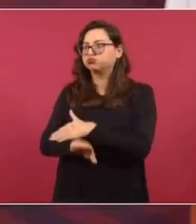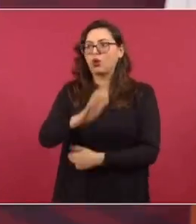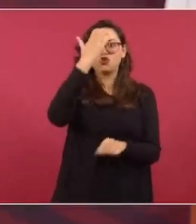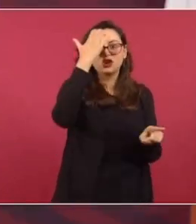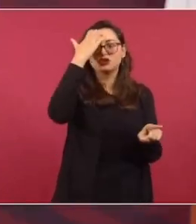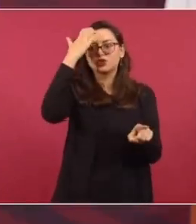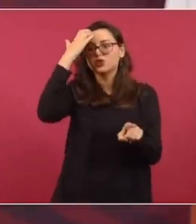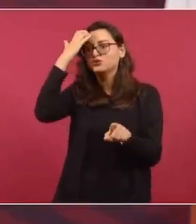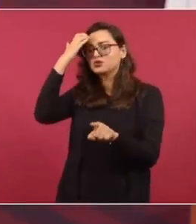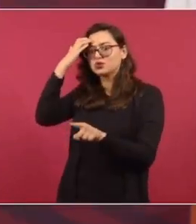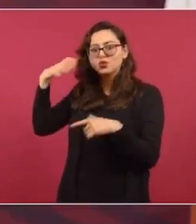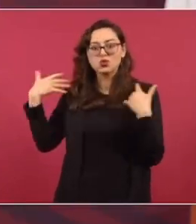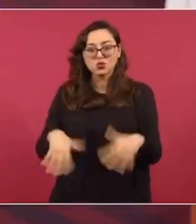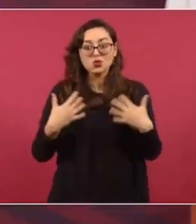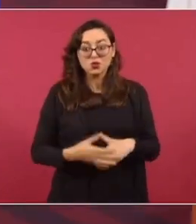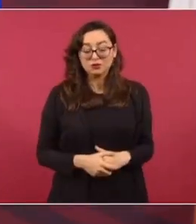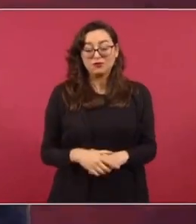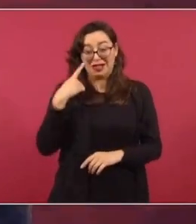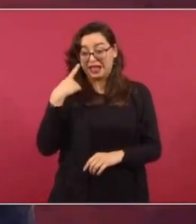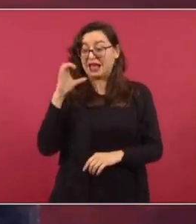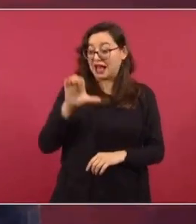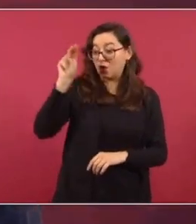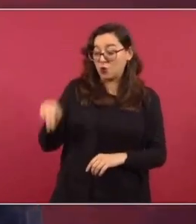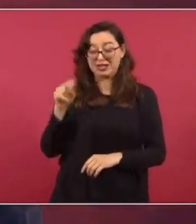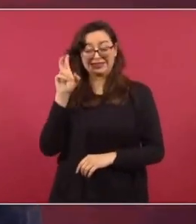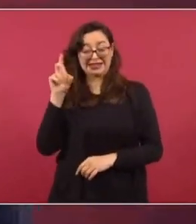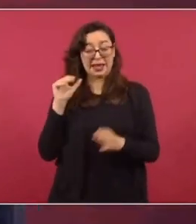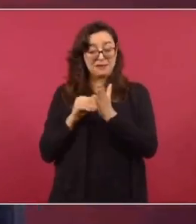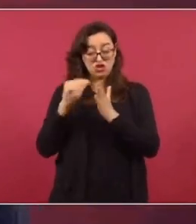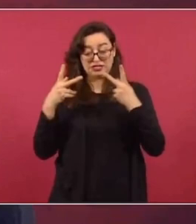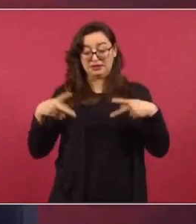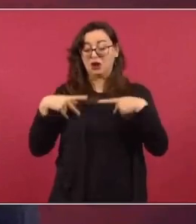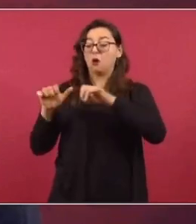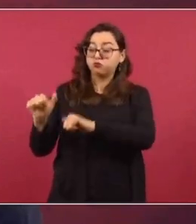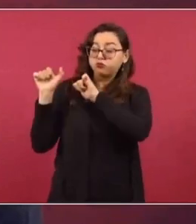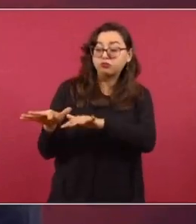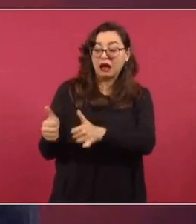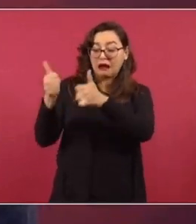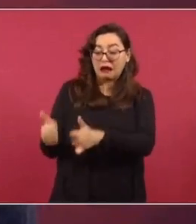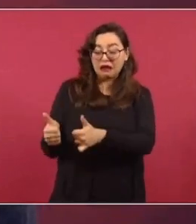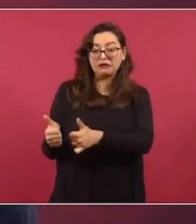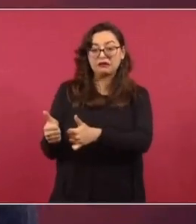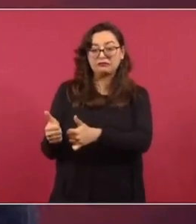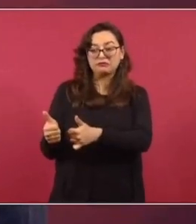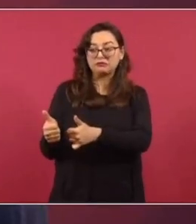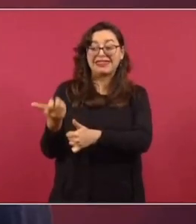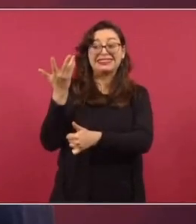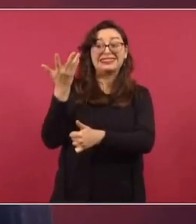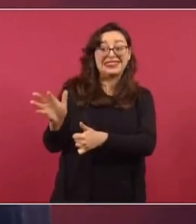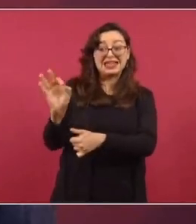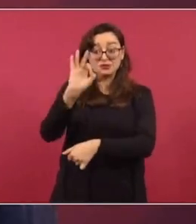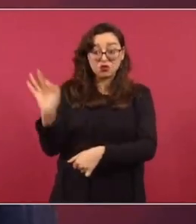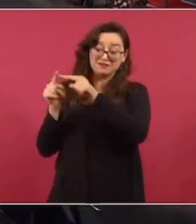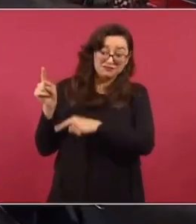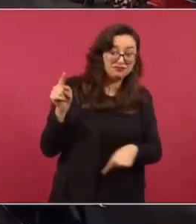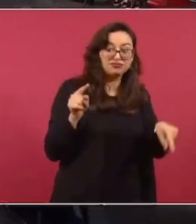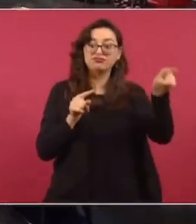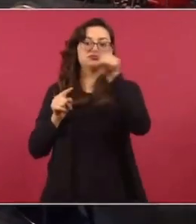logramos que el 10 por ciento utilice el tren, ya, le damos vida.